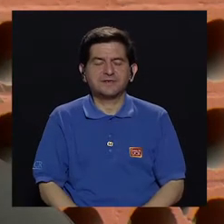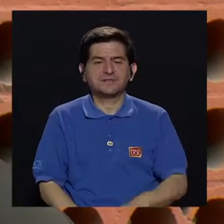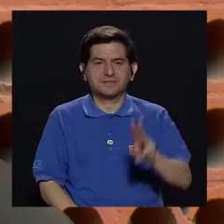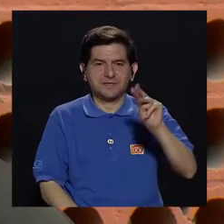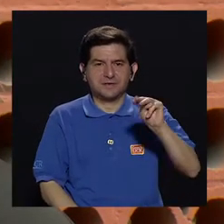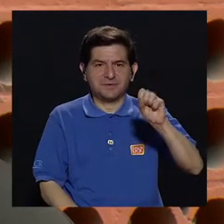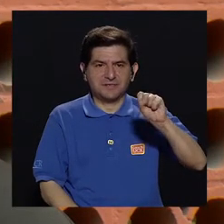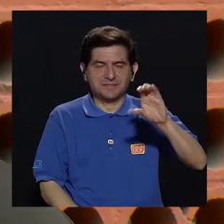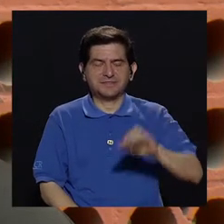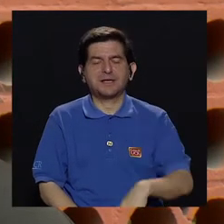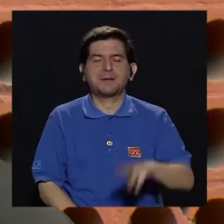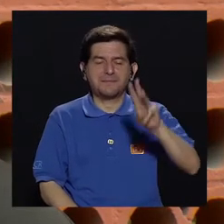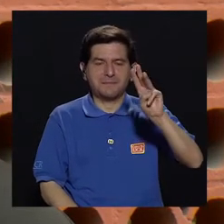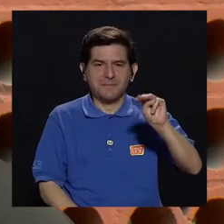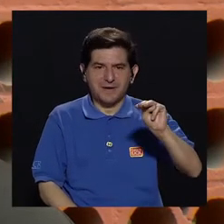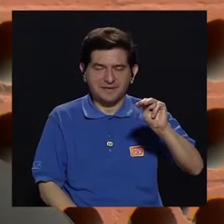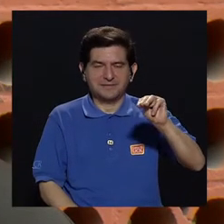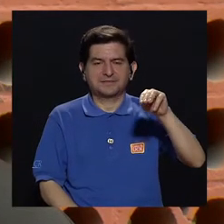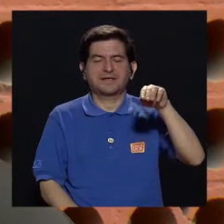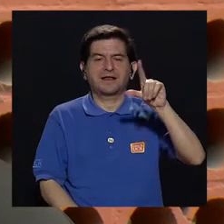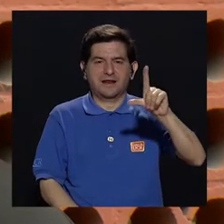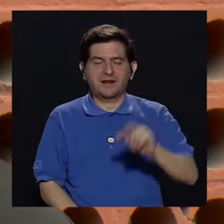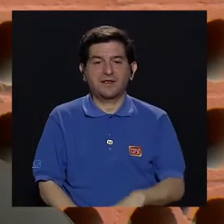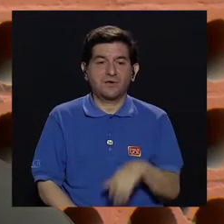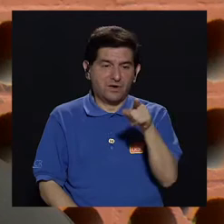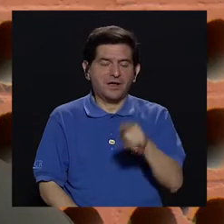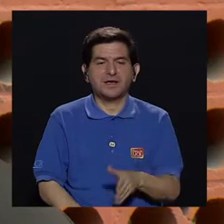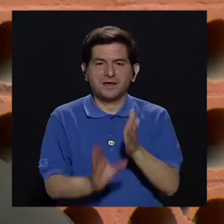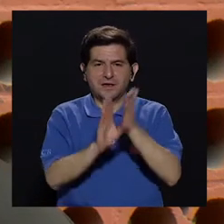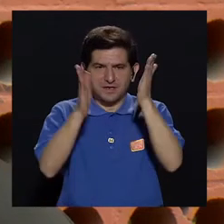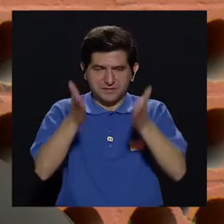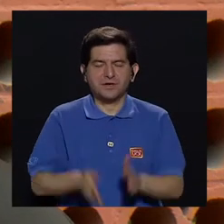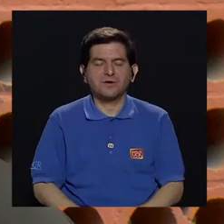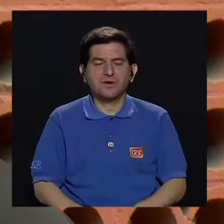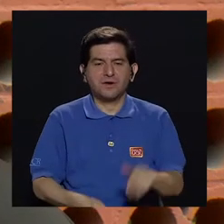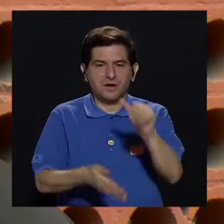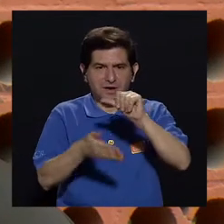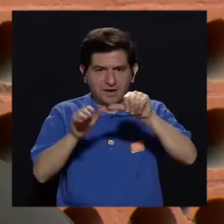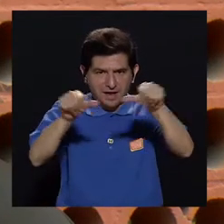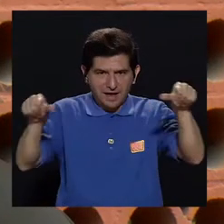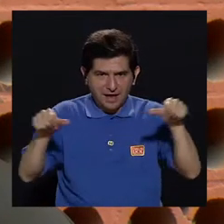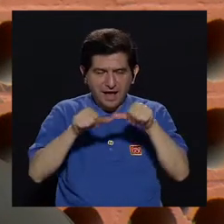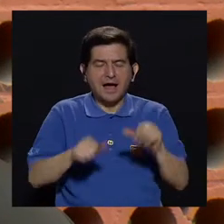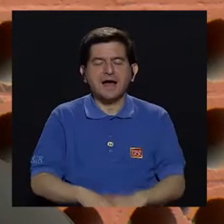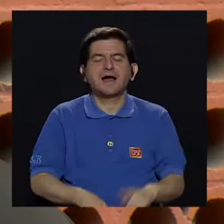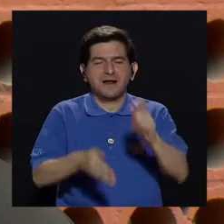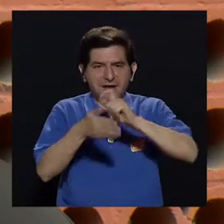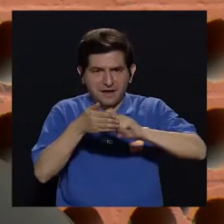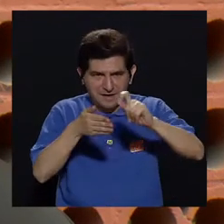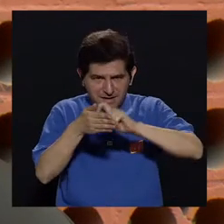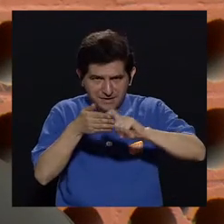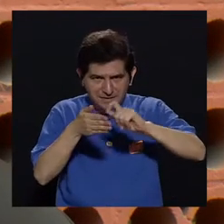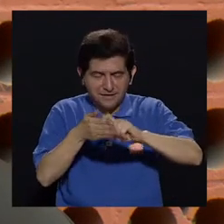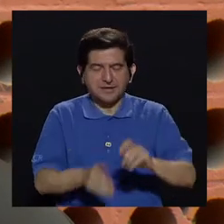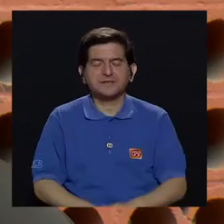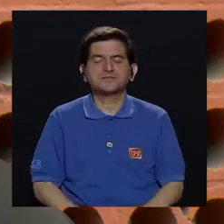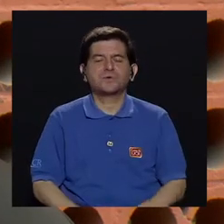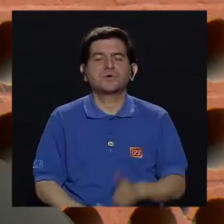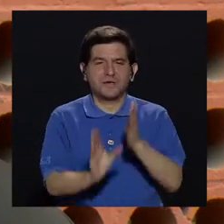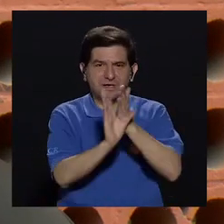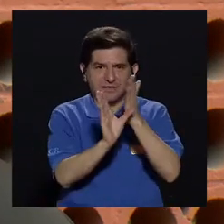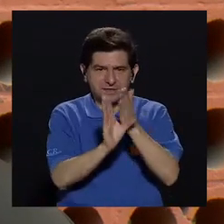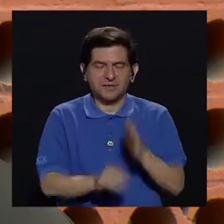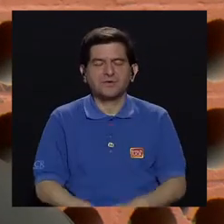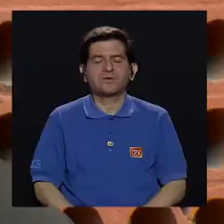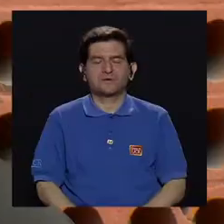de la magistra Marcela León, ella psicóloga y profesora del área cognitivo-conductual de la Escuela de Psicología de Nuestra Alma Mater. Bienvenida, Marcela.